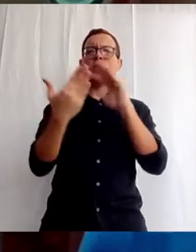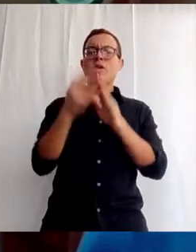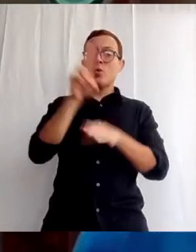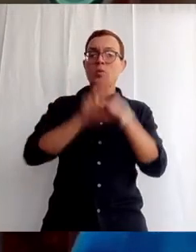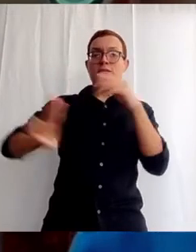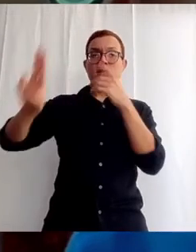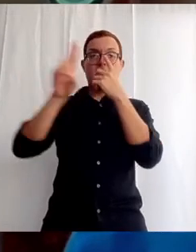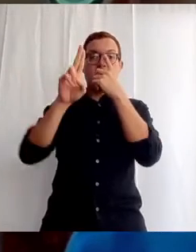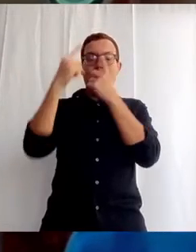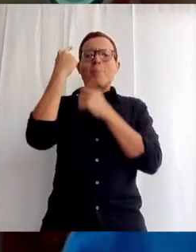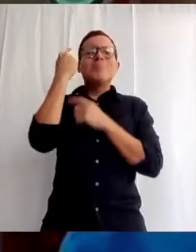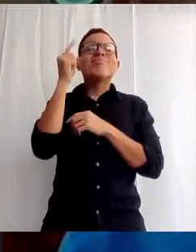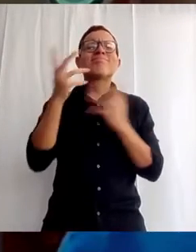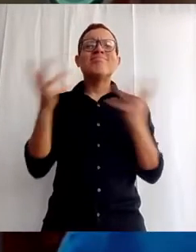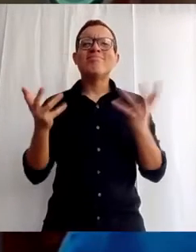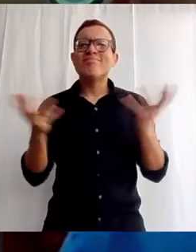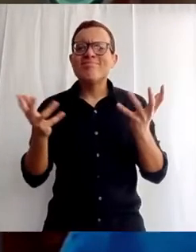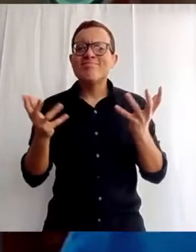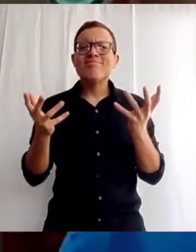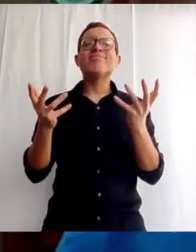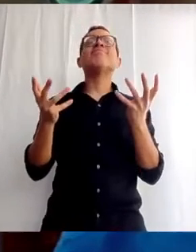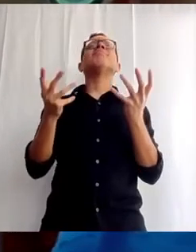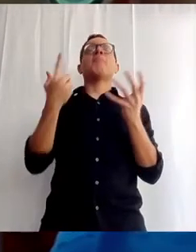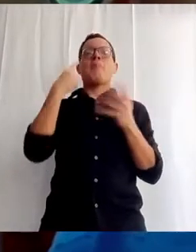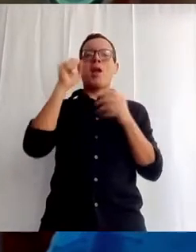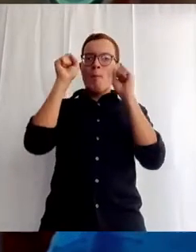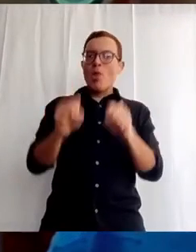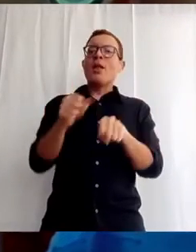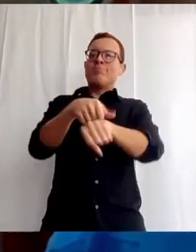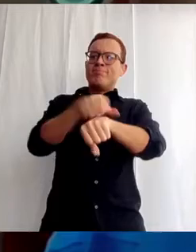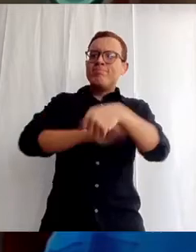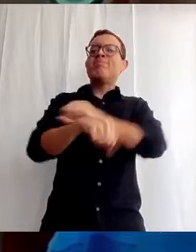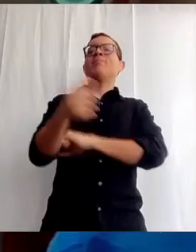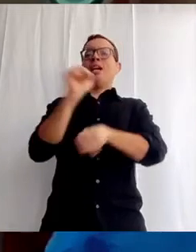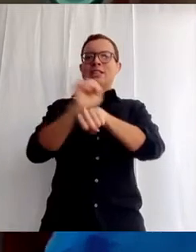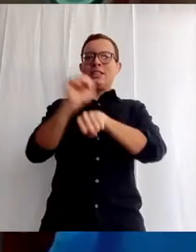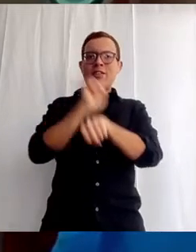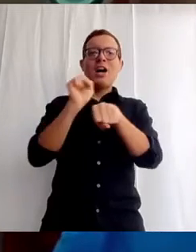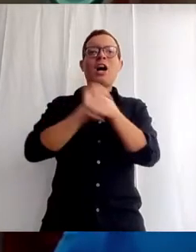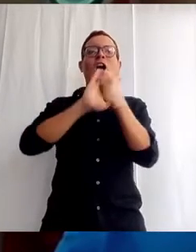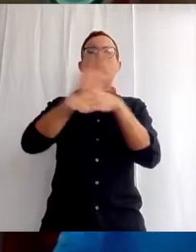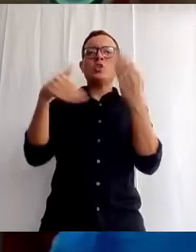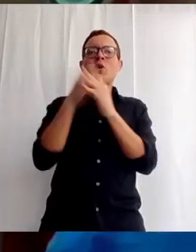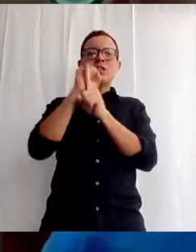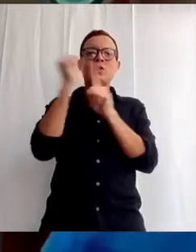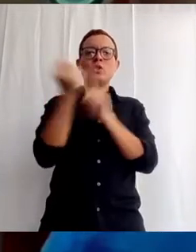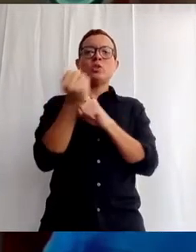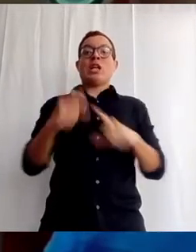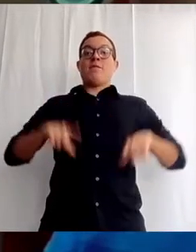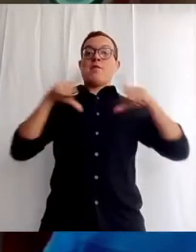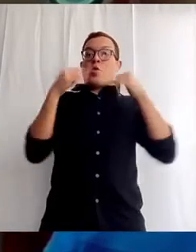para atender los asuntos que nos toca atender en este momento. El